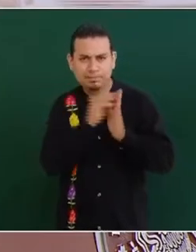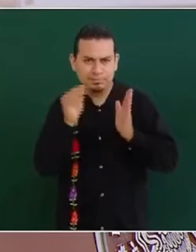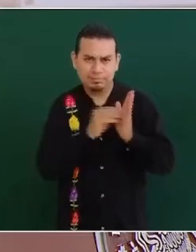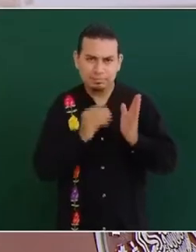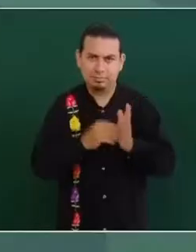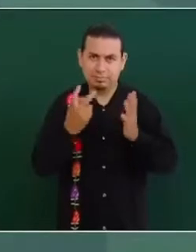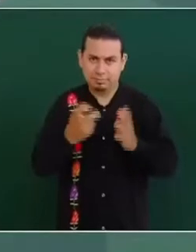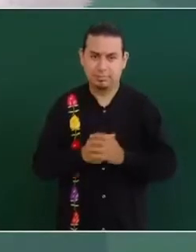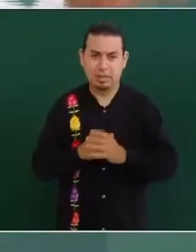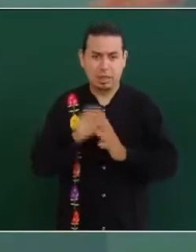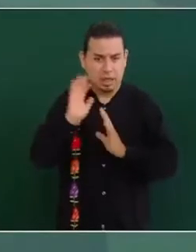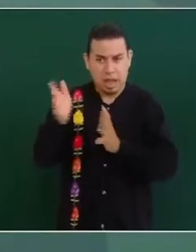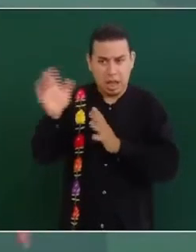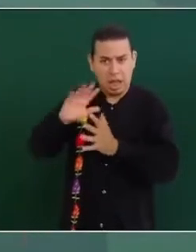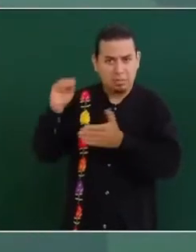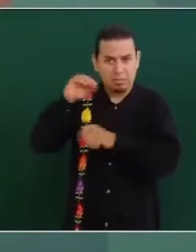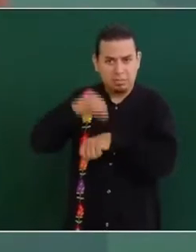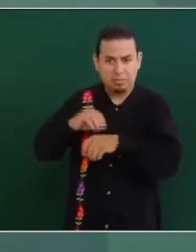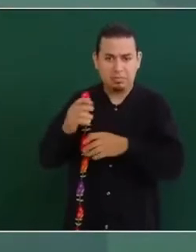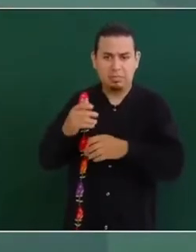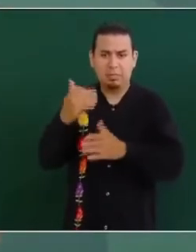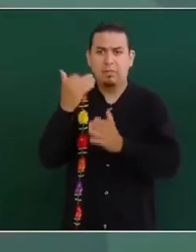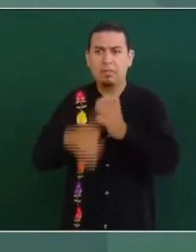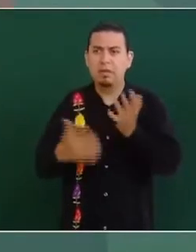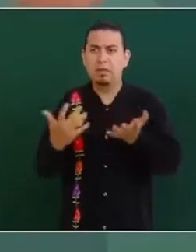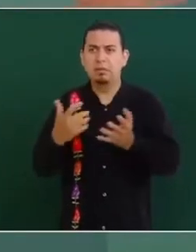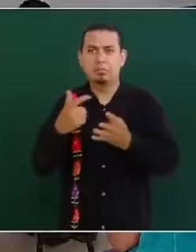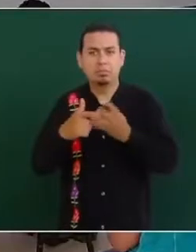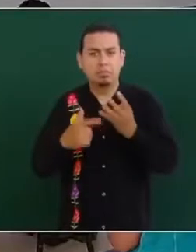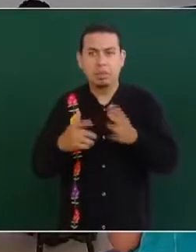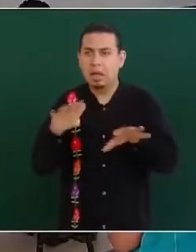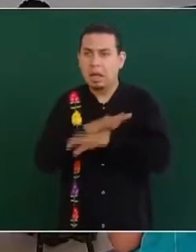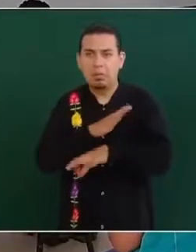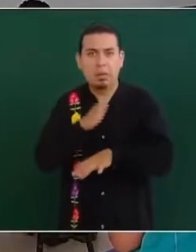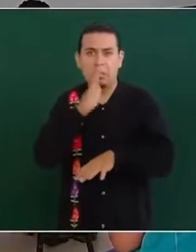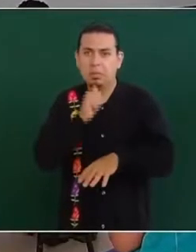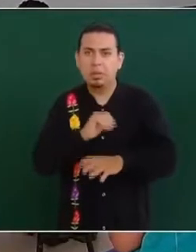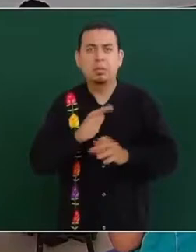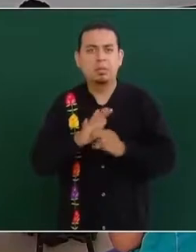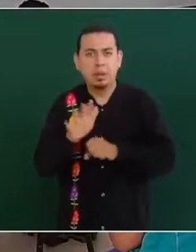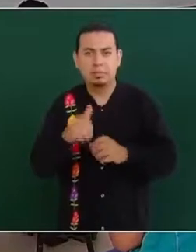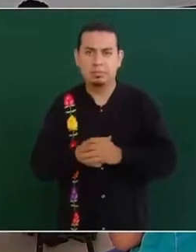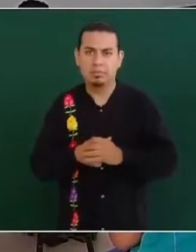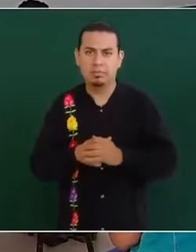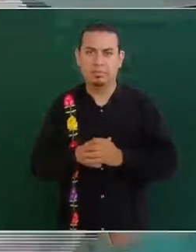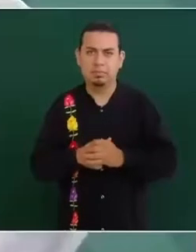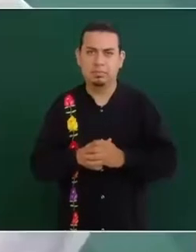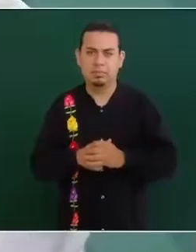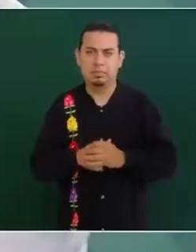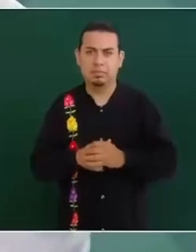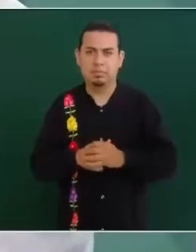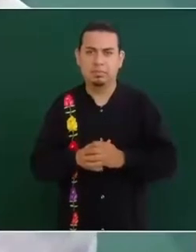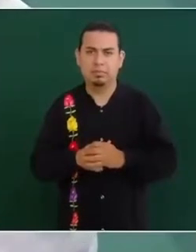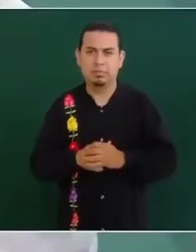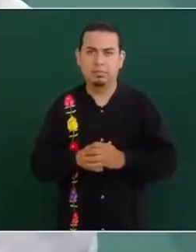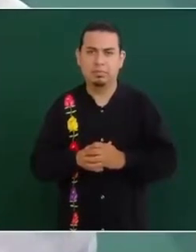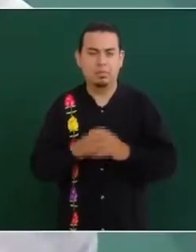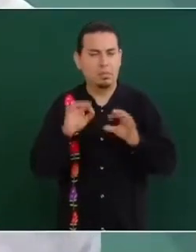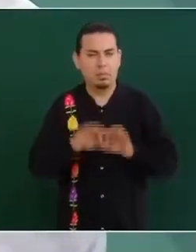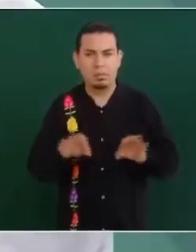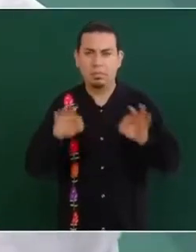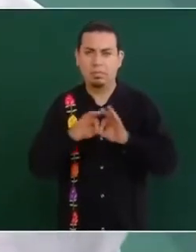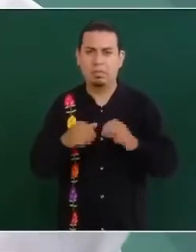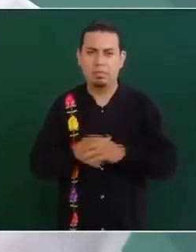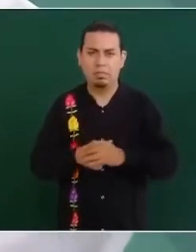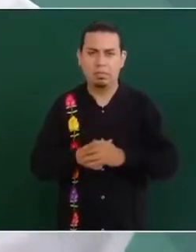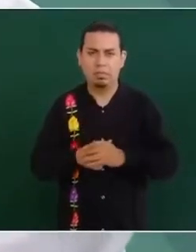Entonces, eso ya está. ¿Qué otra cosa ya está y no van a poder cambiar? Que es importantísima